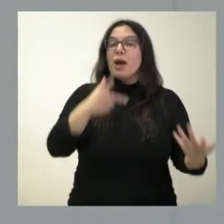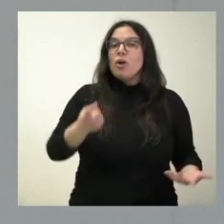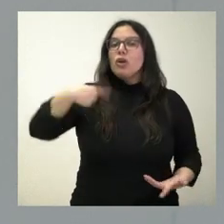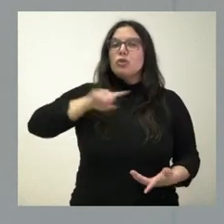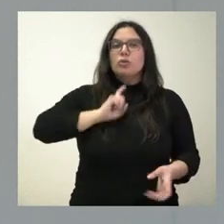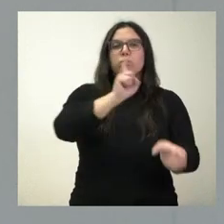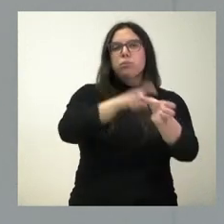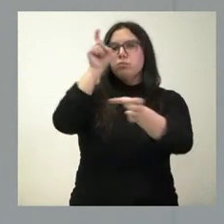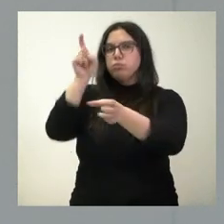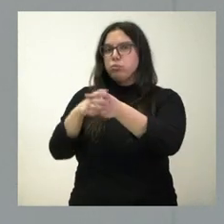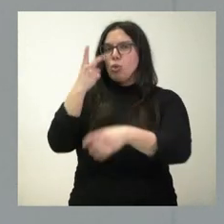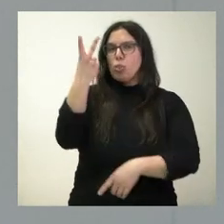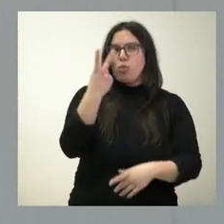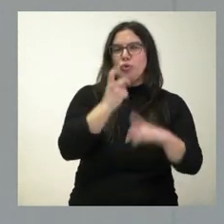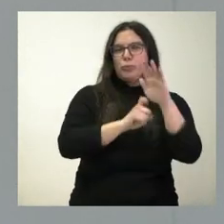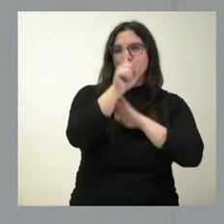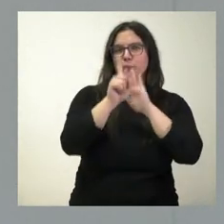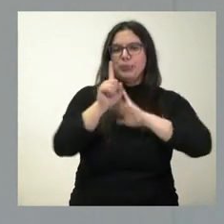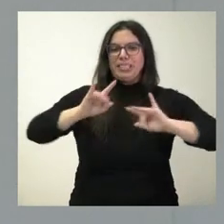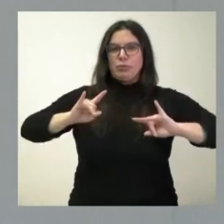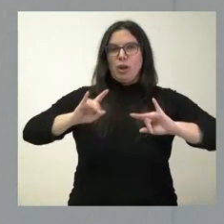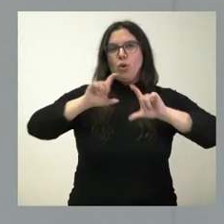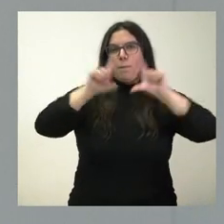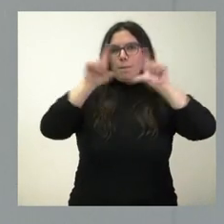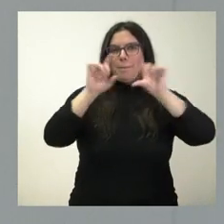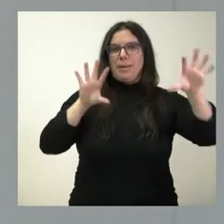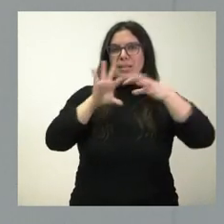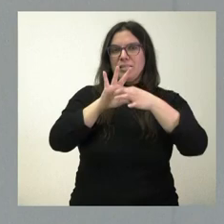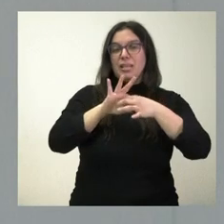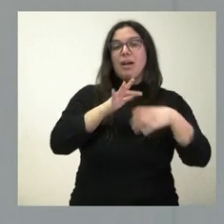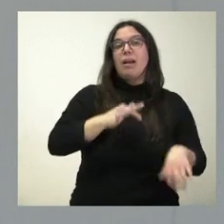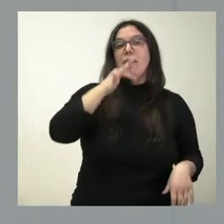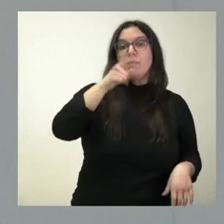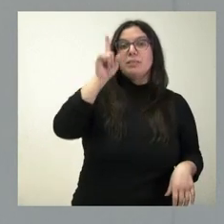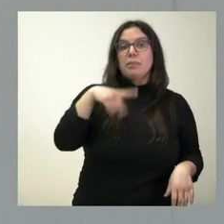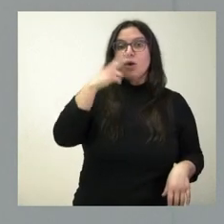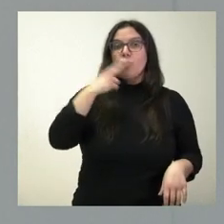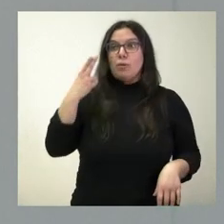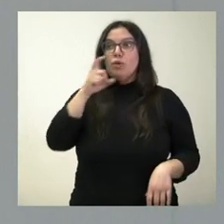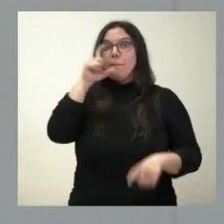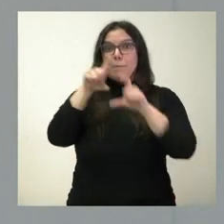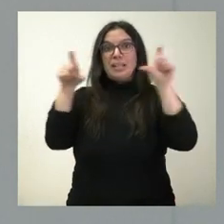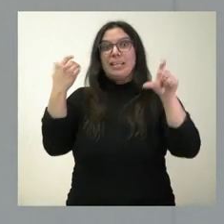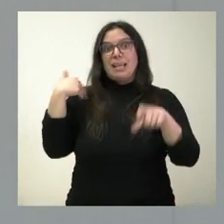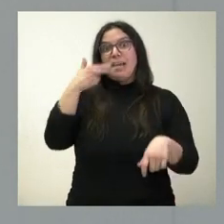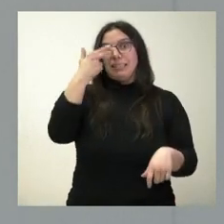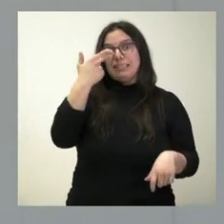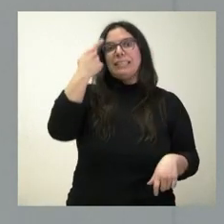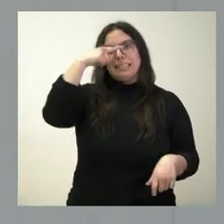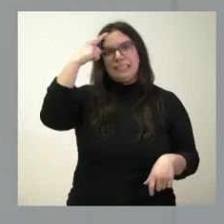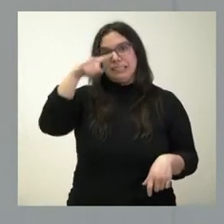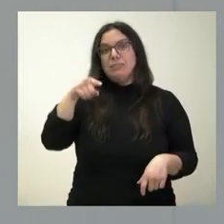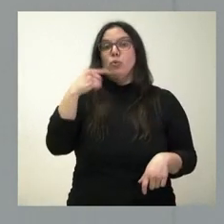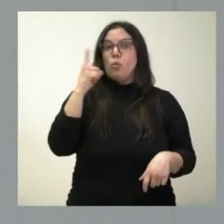importantes desarrollos de suelo empresarial que, además, llevan aparejadas el compromiso de instalación de empresas. Lo hemos anunciado recientemente. Una es